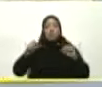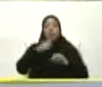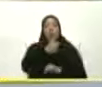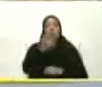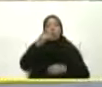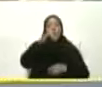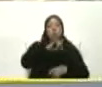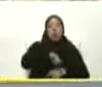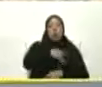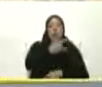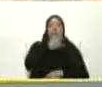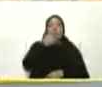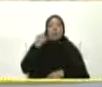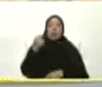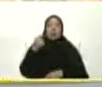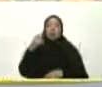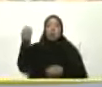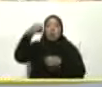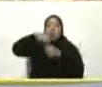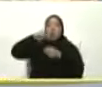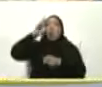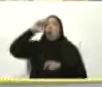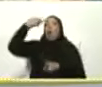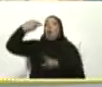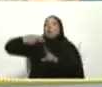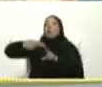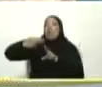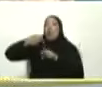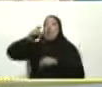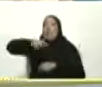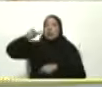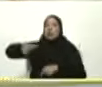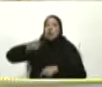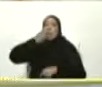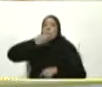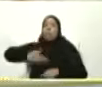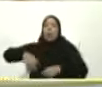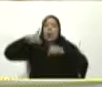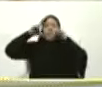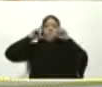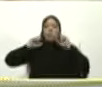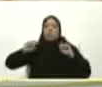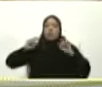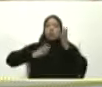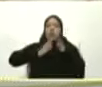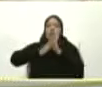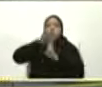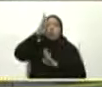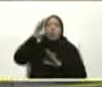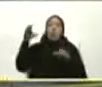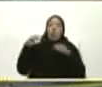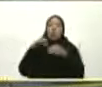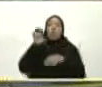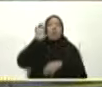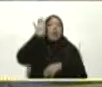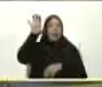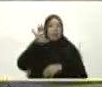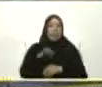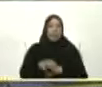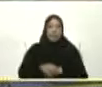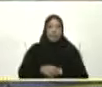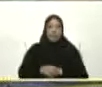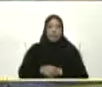universidad En el sitial De honor Que ella merece Y a seguir Contribuyendo En el desarrollo Como lo dije ayer Señor gobernador